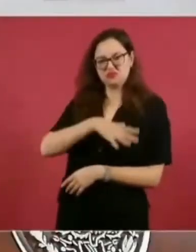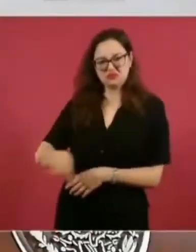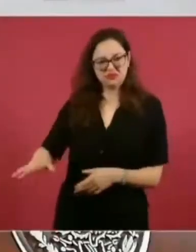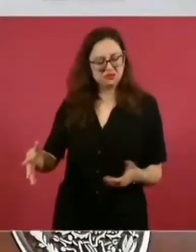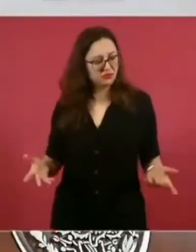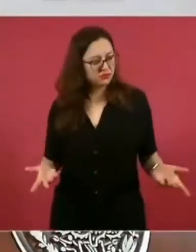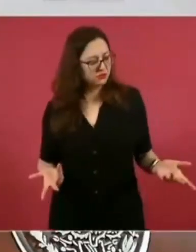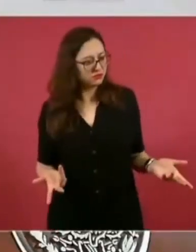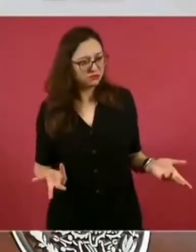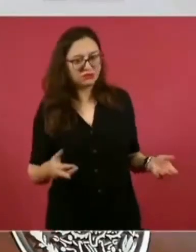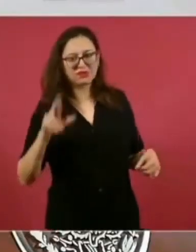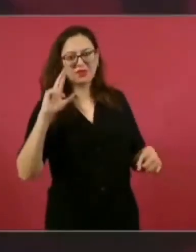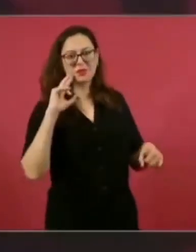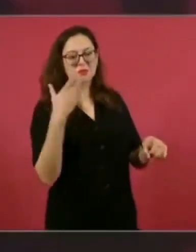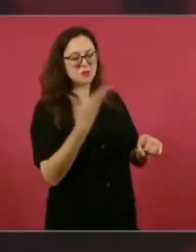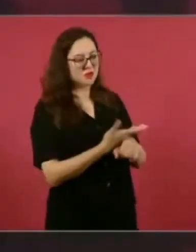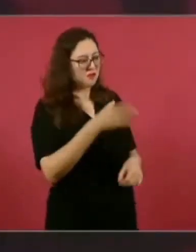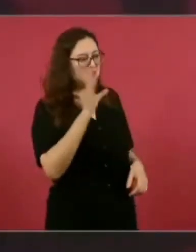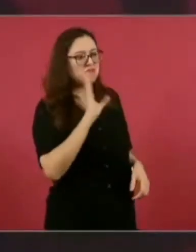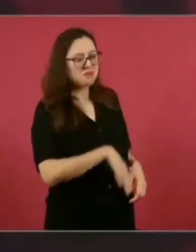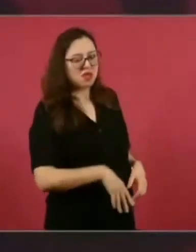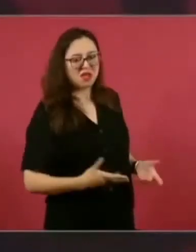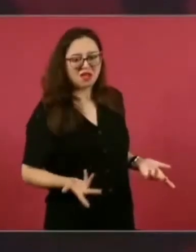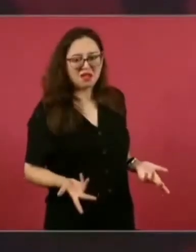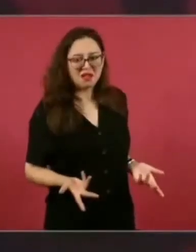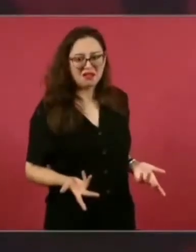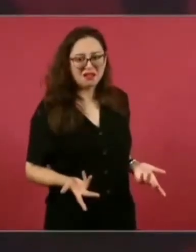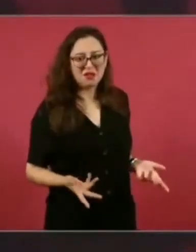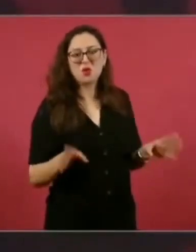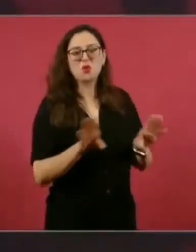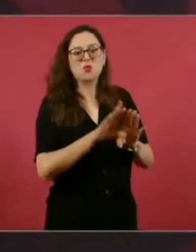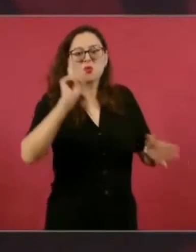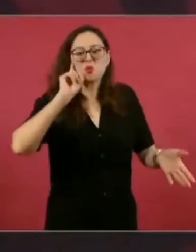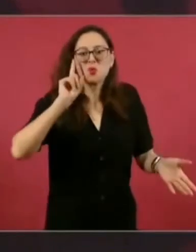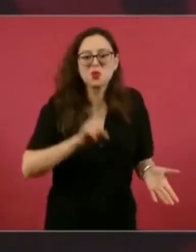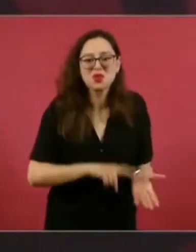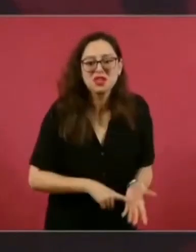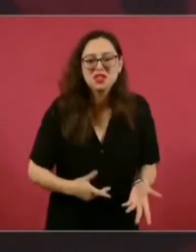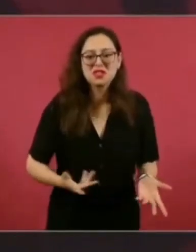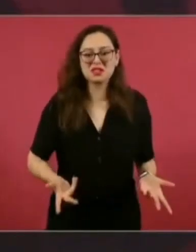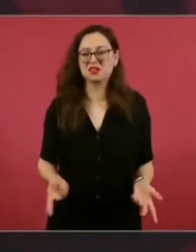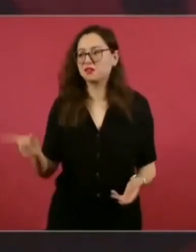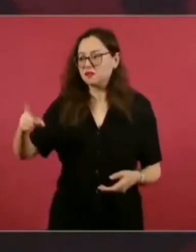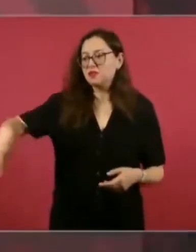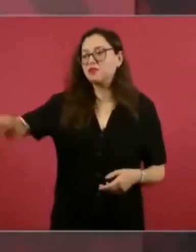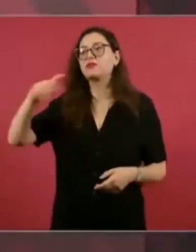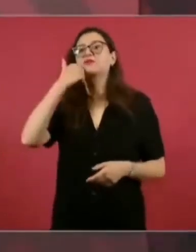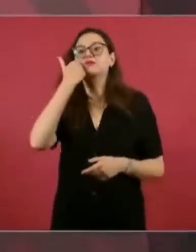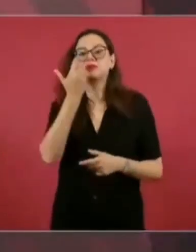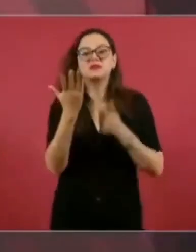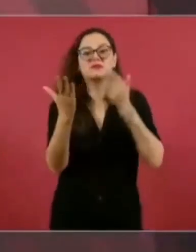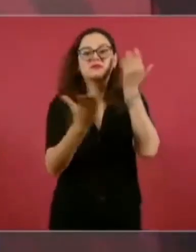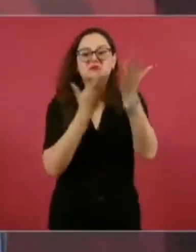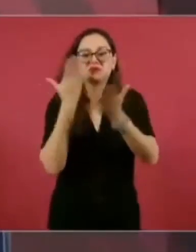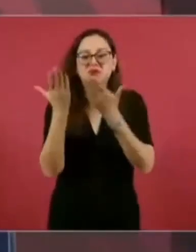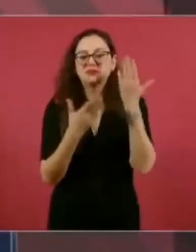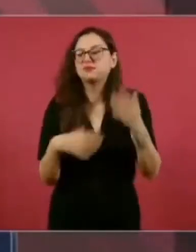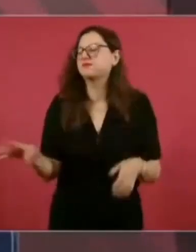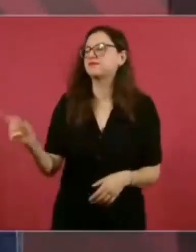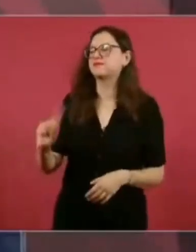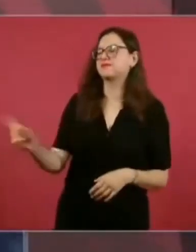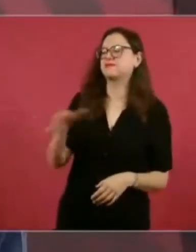en qué cabeza cabe rechazar a los jóvenes que quieren estudiar